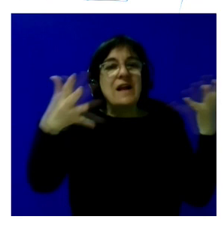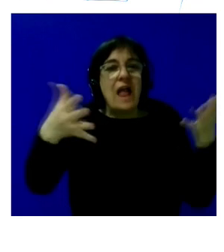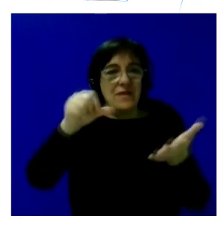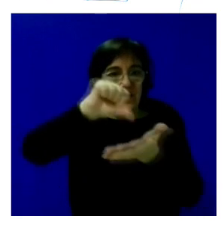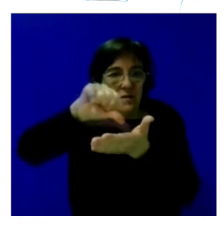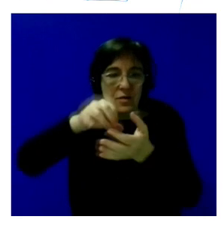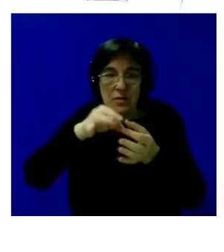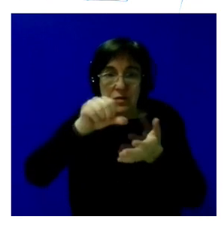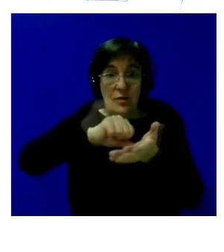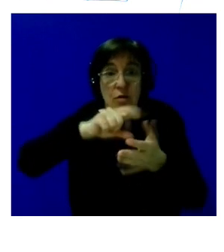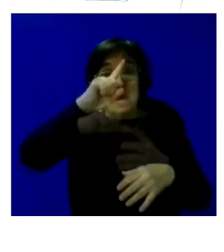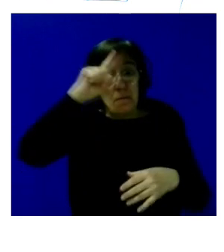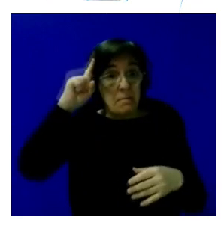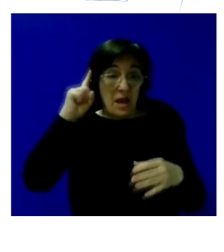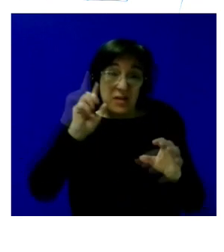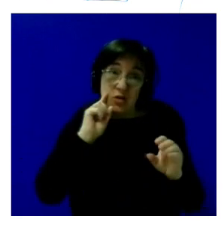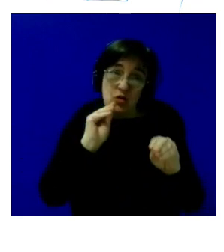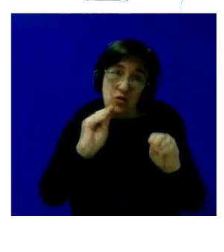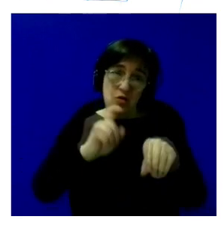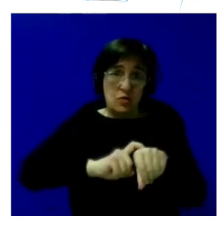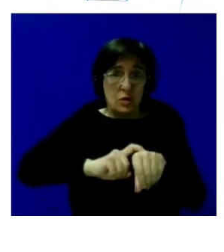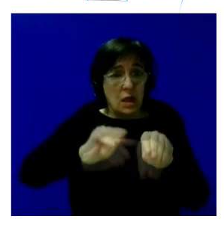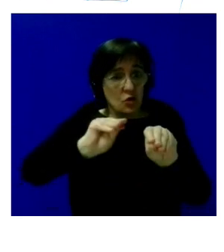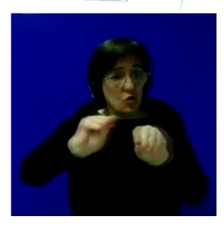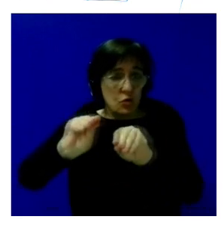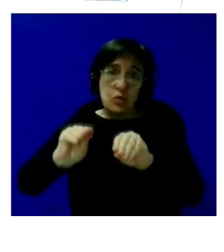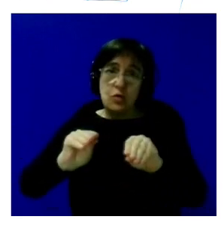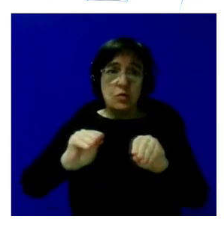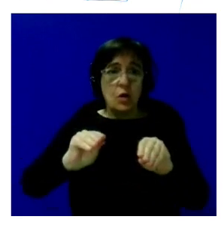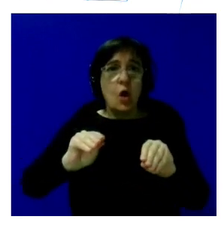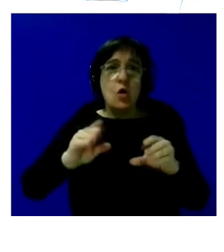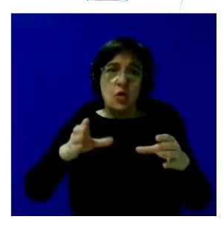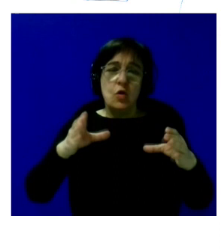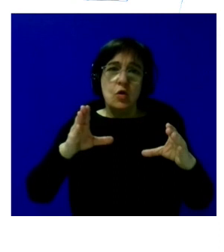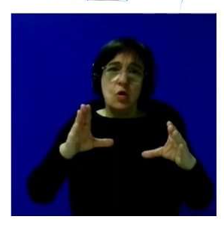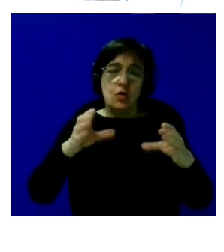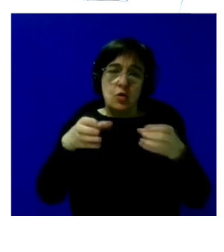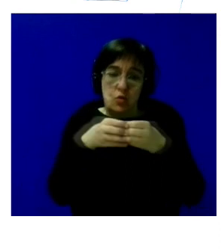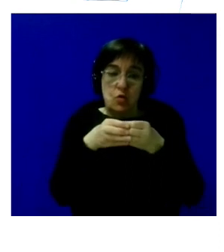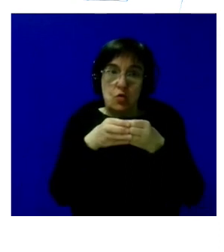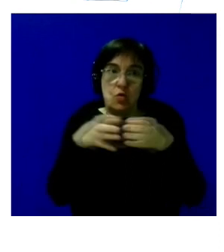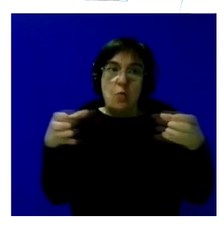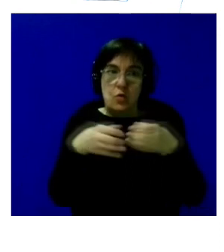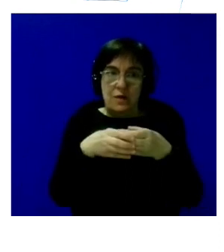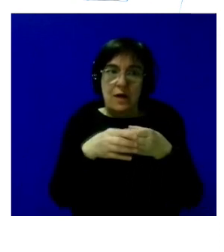y Madrid con las peculiaridades que tiene de ser una comunidad uniprovincial pero con una